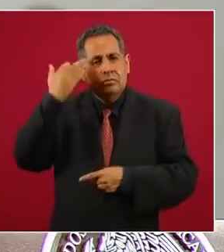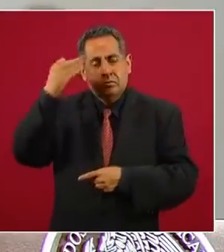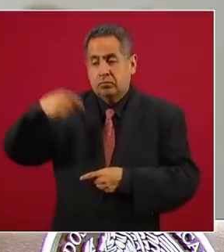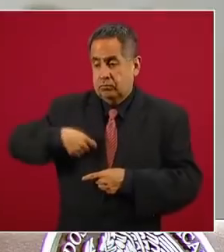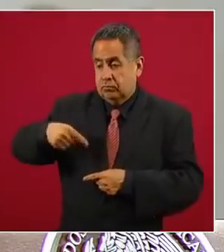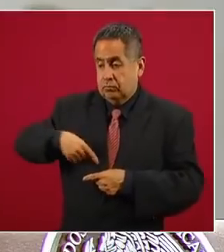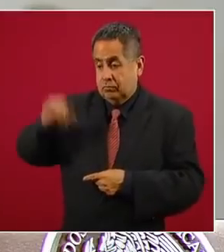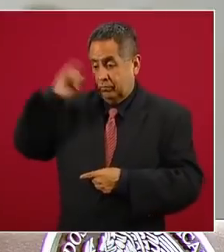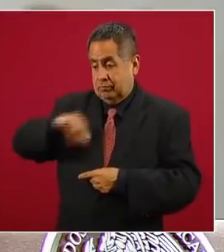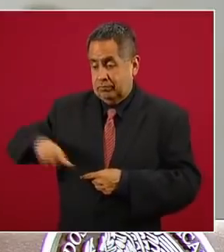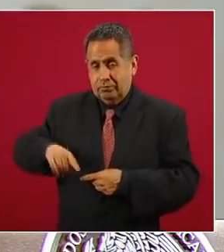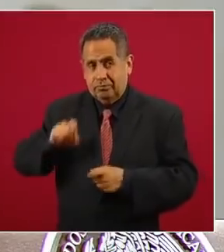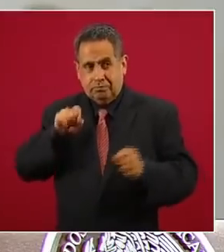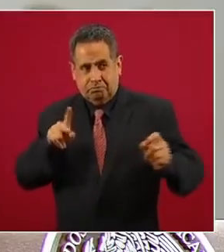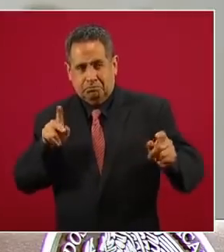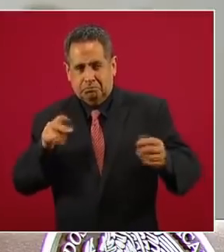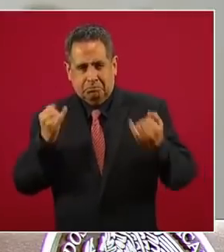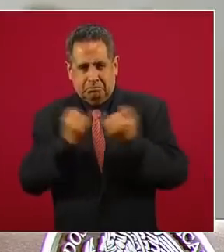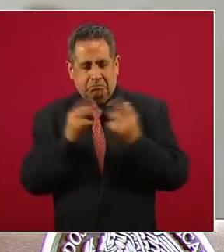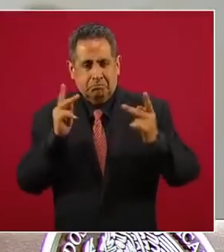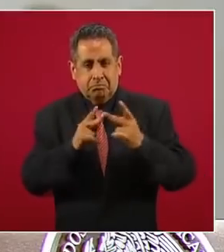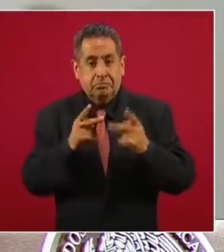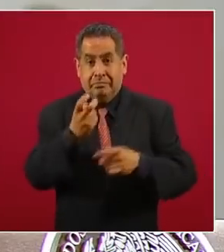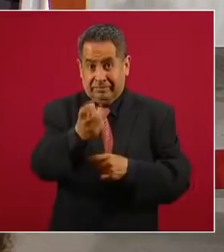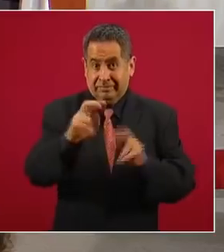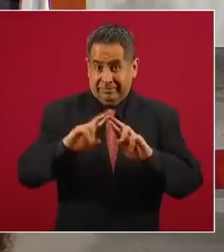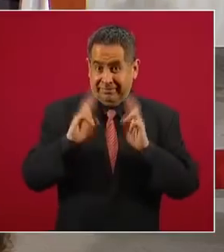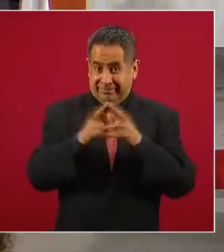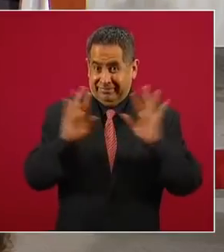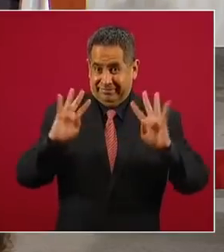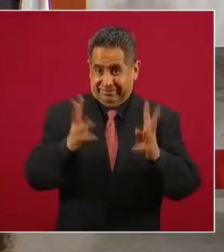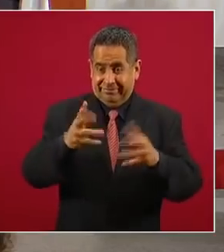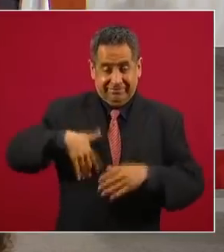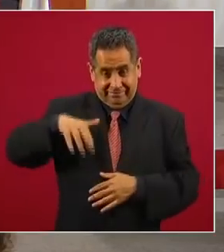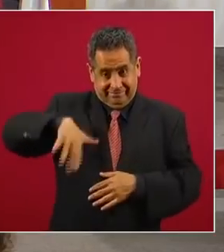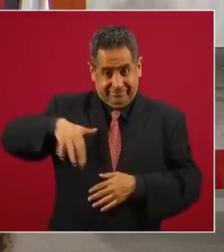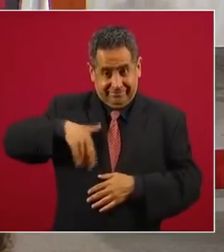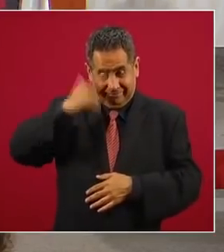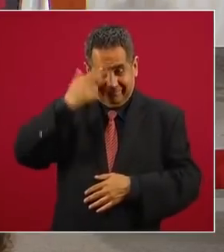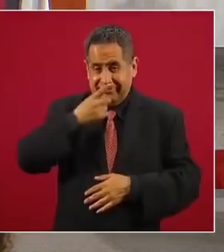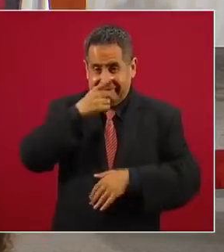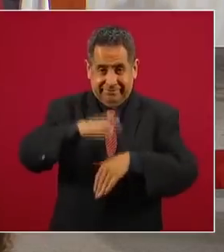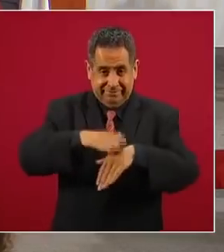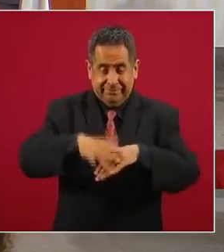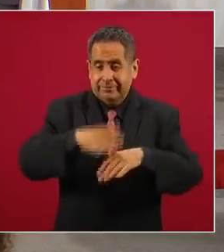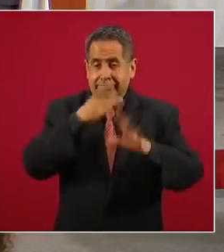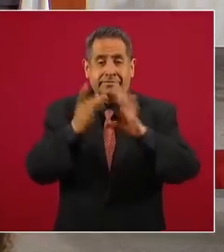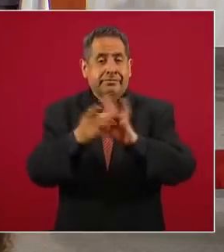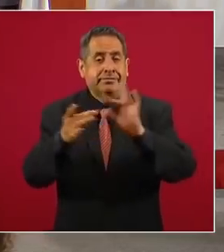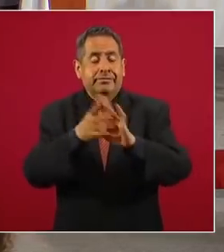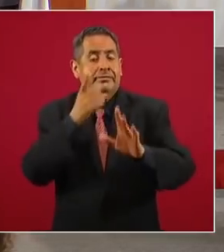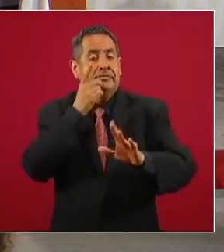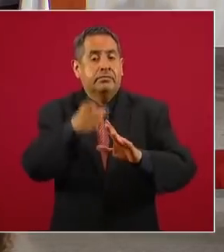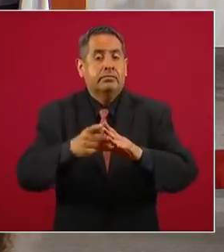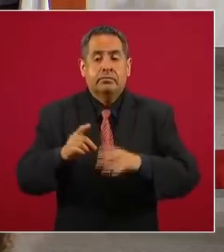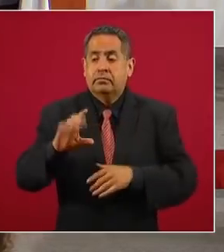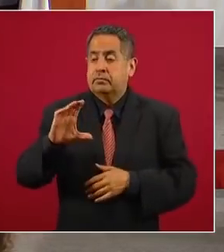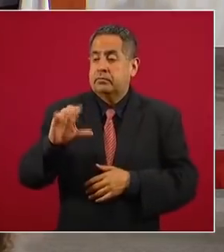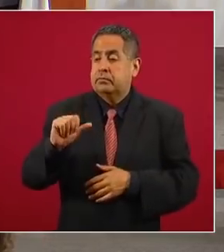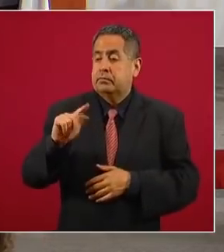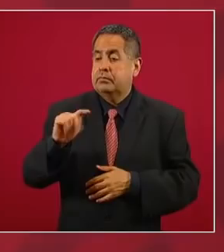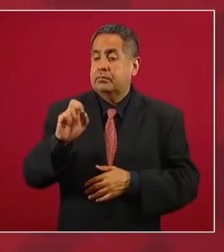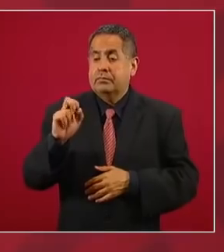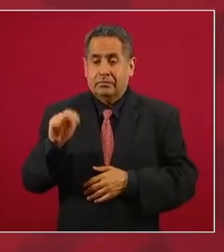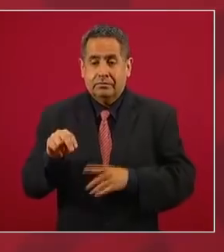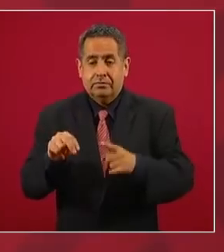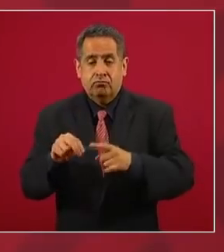jefe de gobierno en la ciudad. Esa reunión, les hablaba de cuando llega Cárcen a decirnos